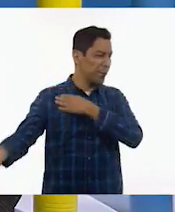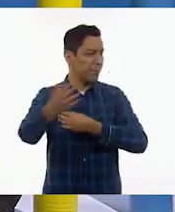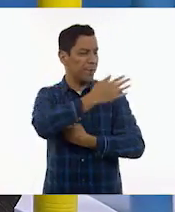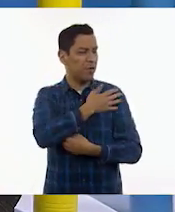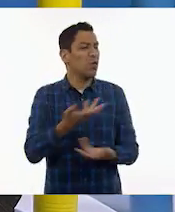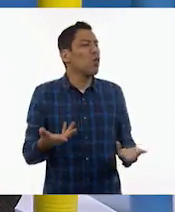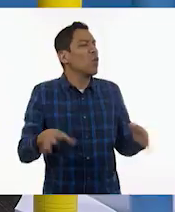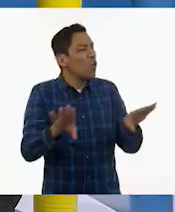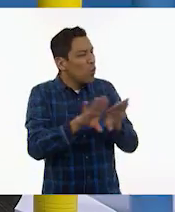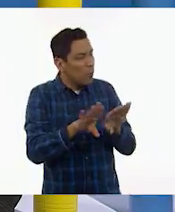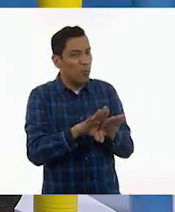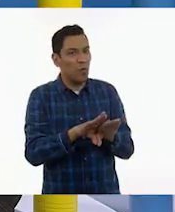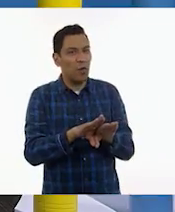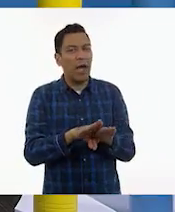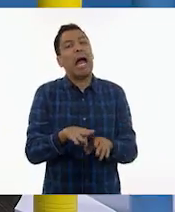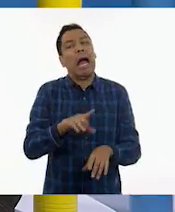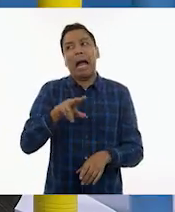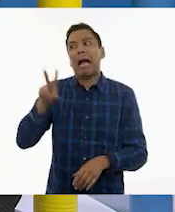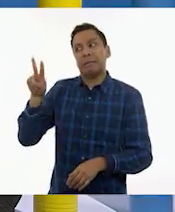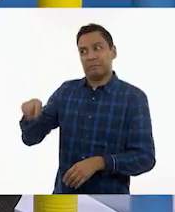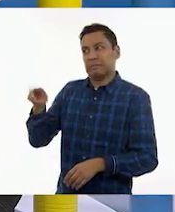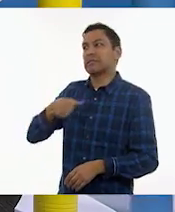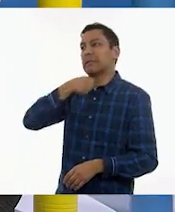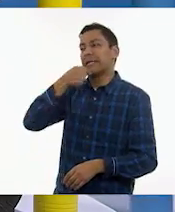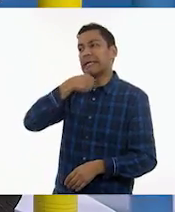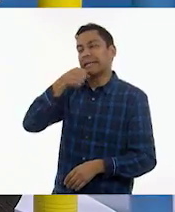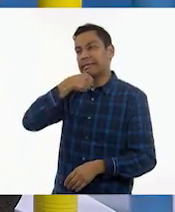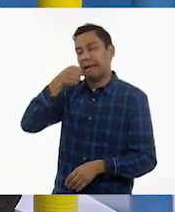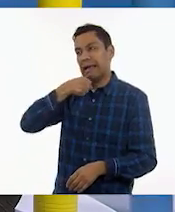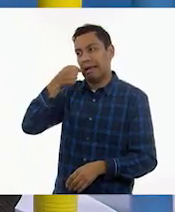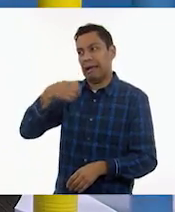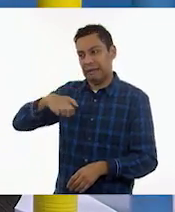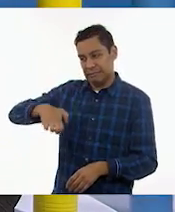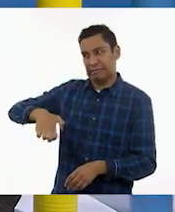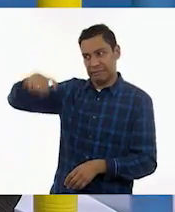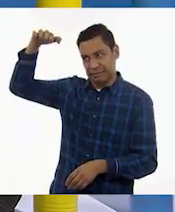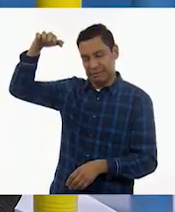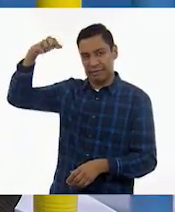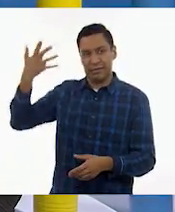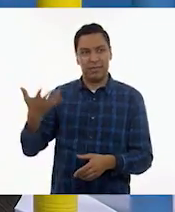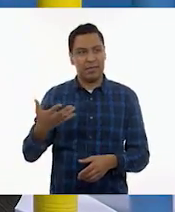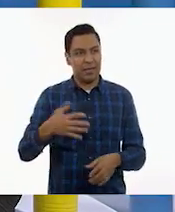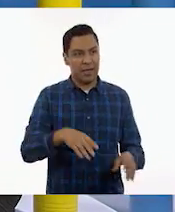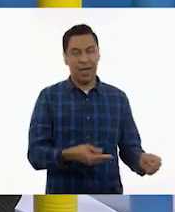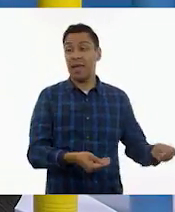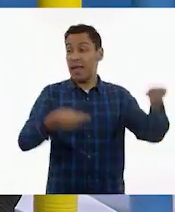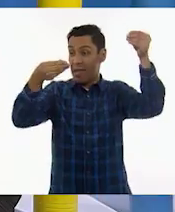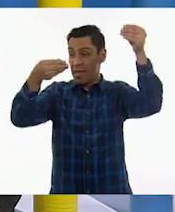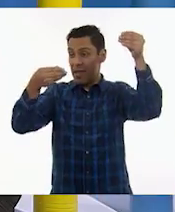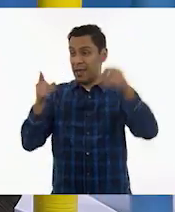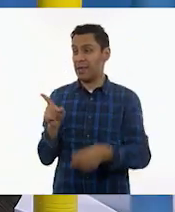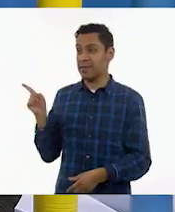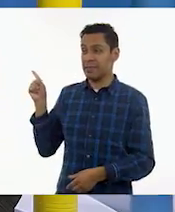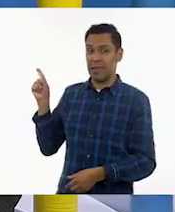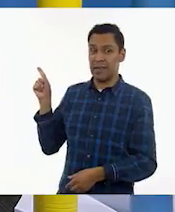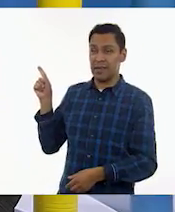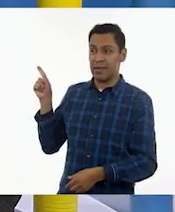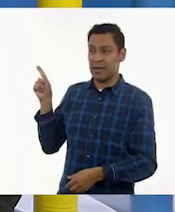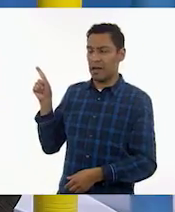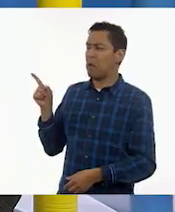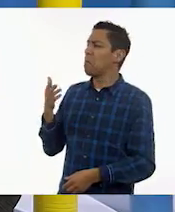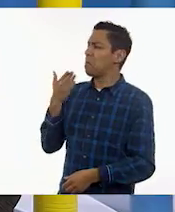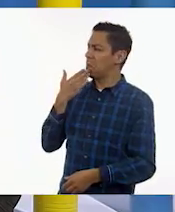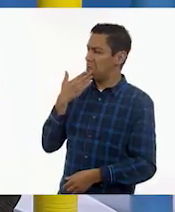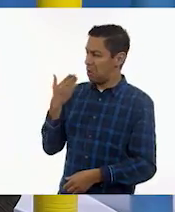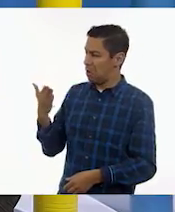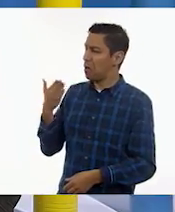vive y ella es... porque es viejito. Es grande, ella es una señora grande. muy bien. Mira, este le va a quedar muy guapo. Muy